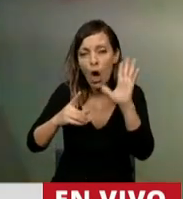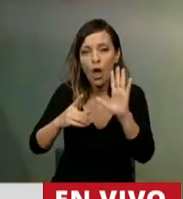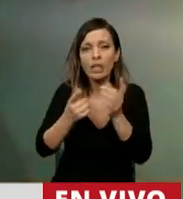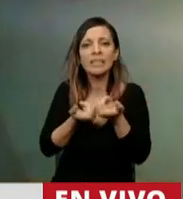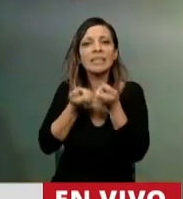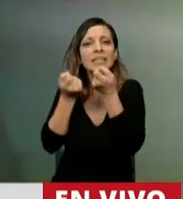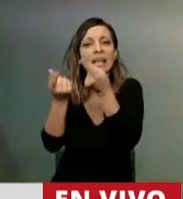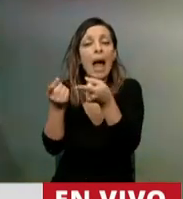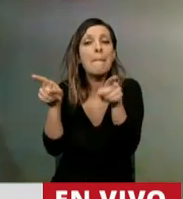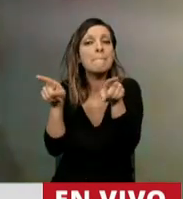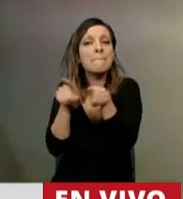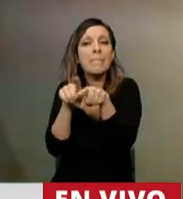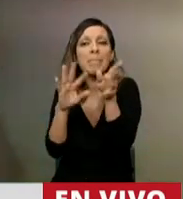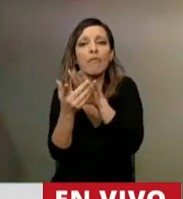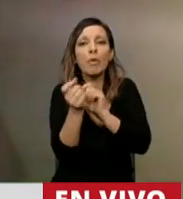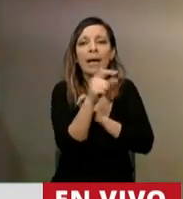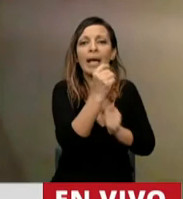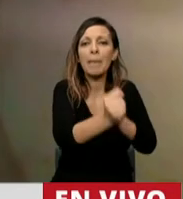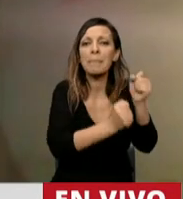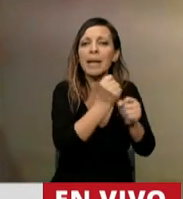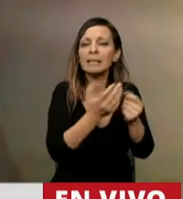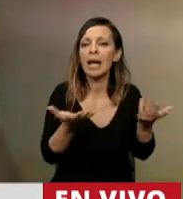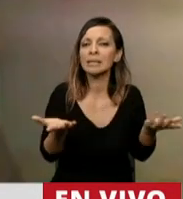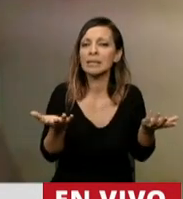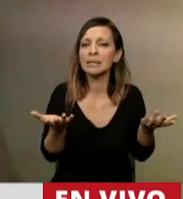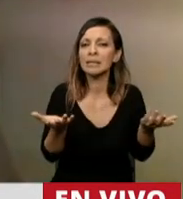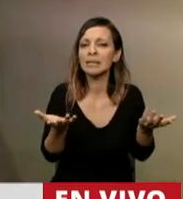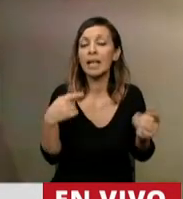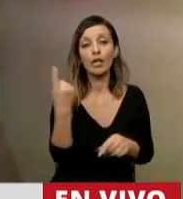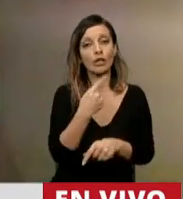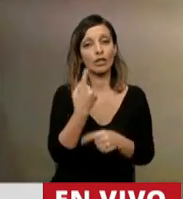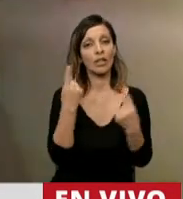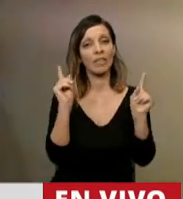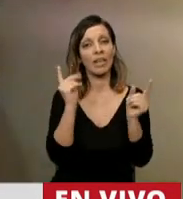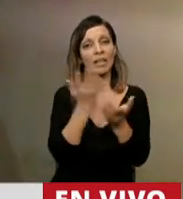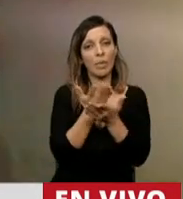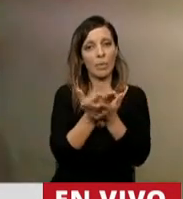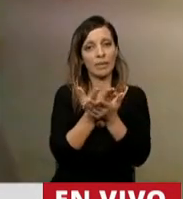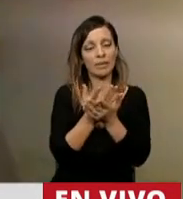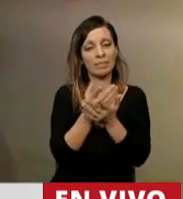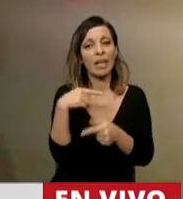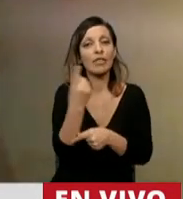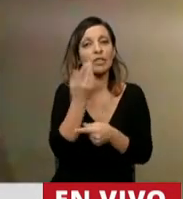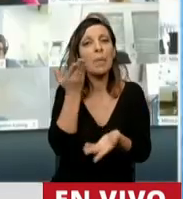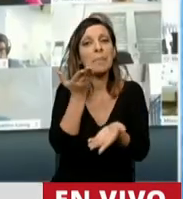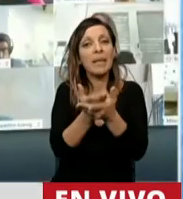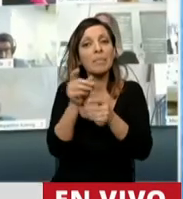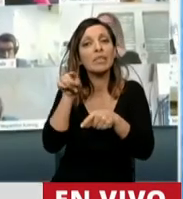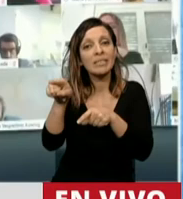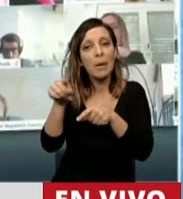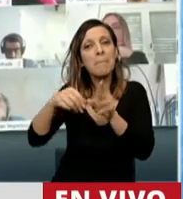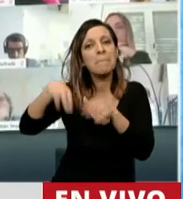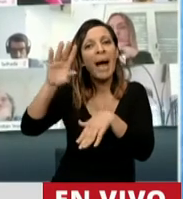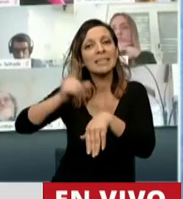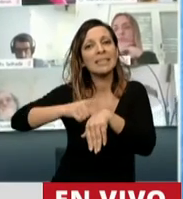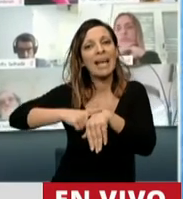se les da el mismo tratamiento que a las pymes. Nosotros pedimos, en cambio, un mayor plazo para el pago de las deudas